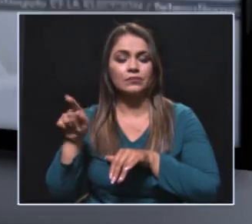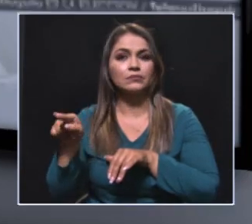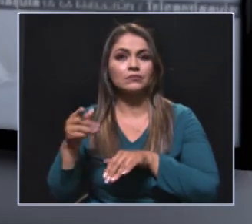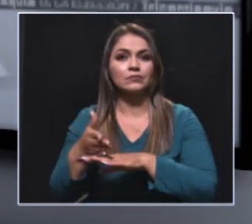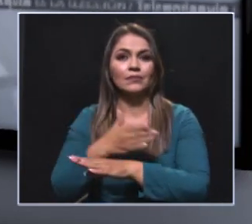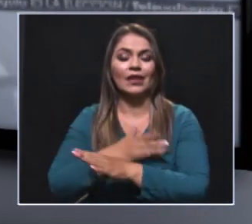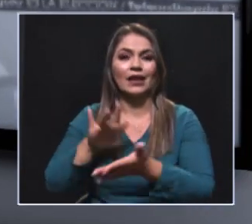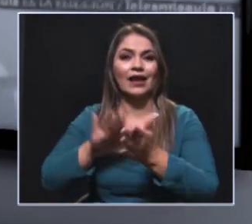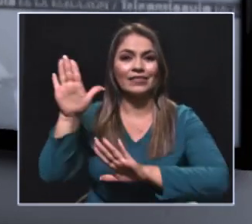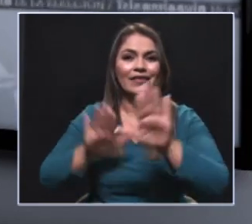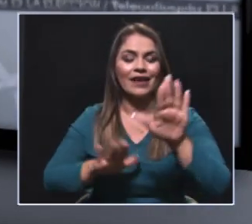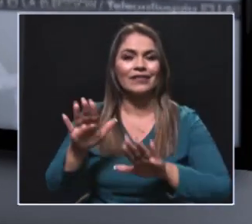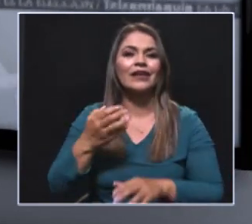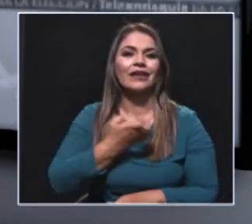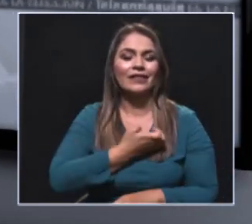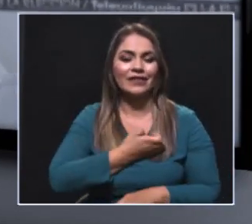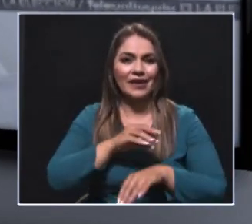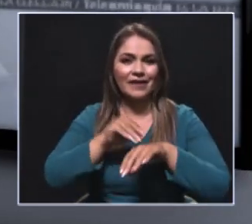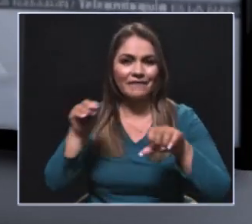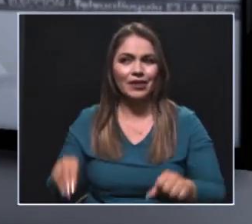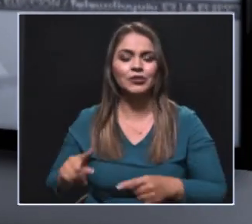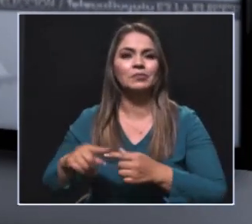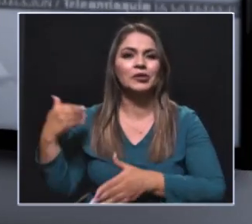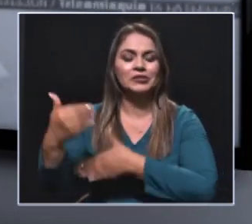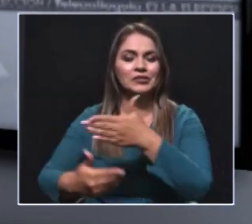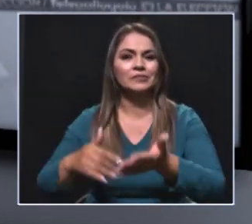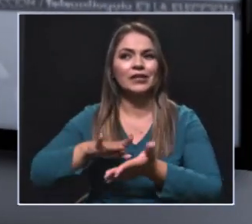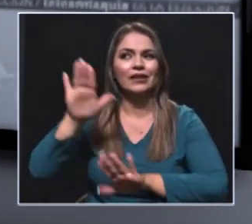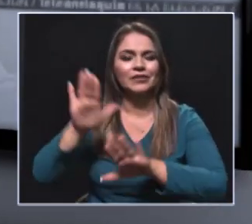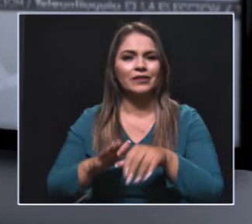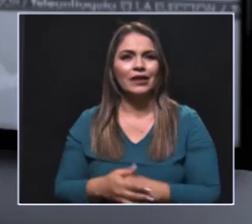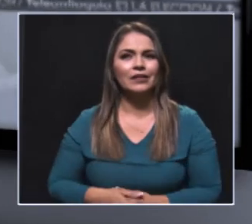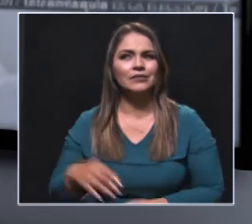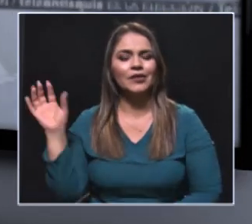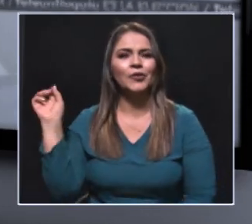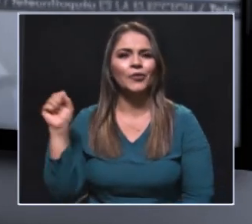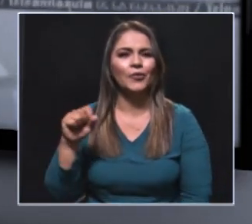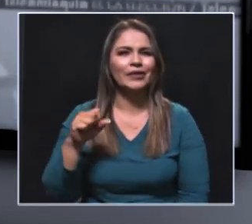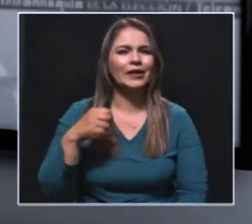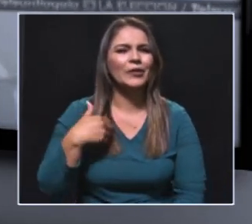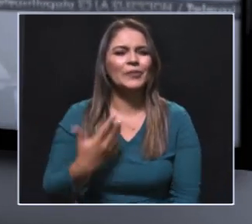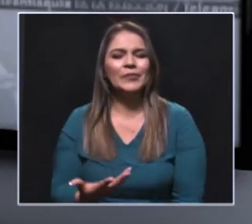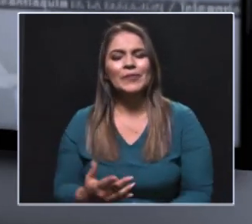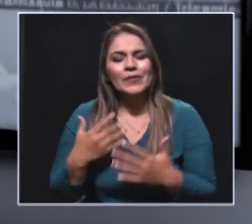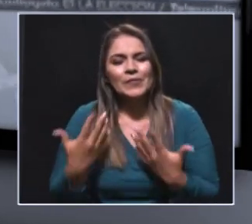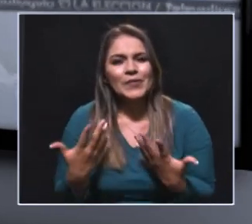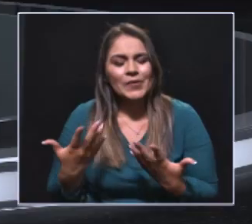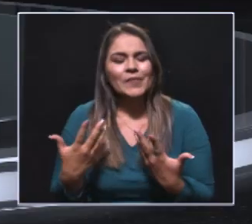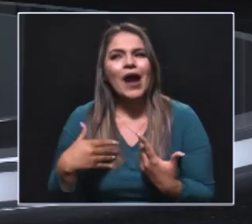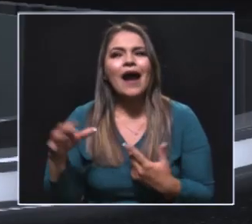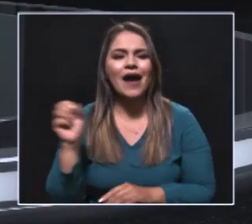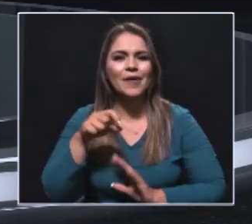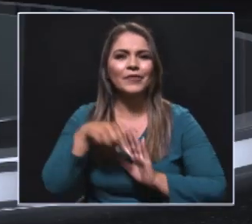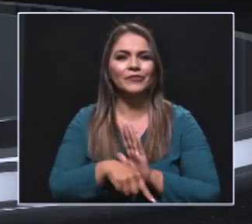pues fue candidata a la Alcaldía de Bello, participó en procesos electorales, y en esa maduración del proceso descubrió que necesitaban hacer algo más, y es allí donde uno